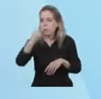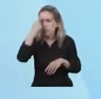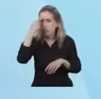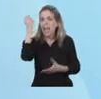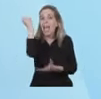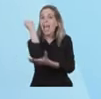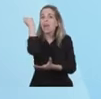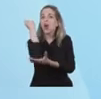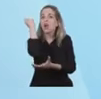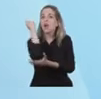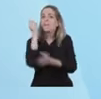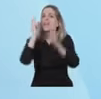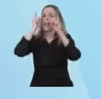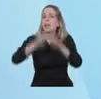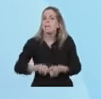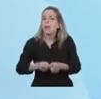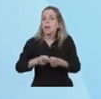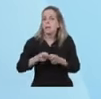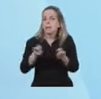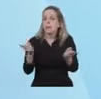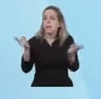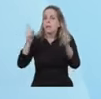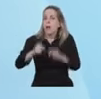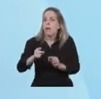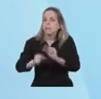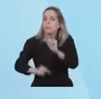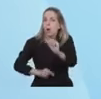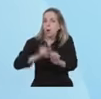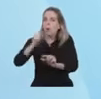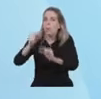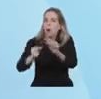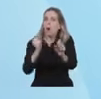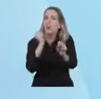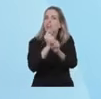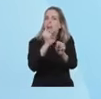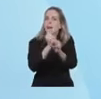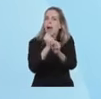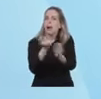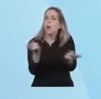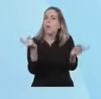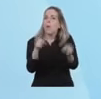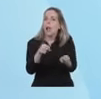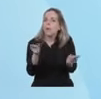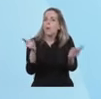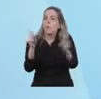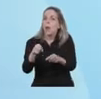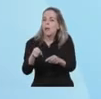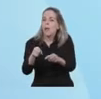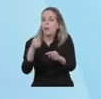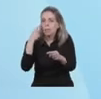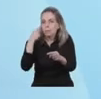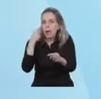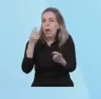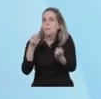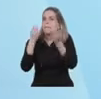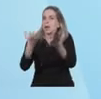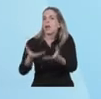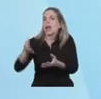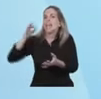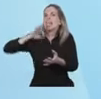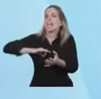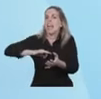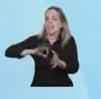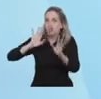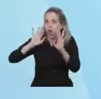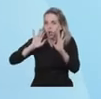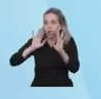La Argentina crece, recupera empleos y va a recuperar ingresos. Para